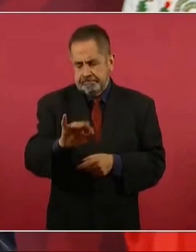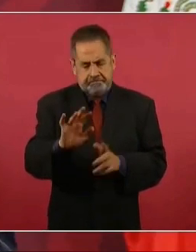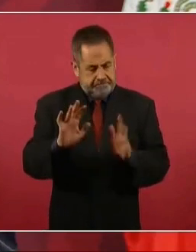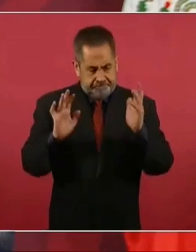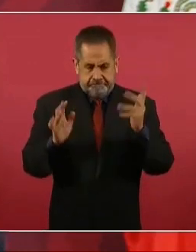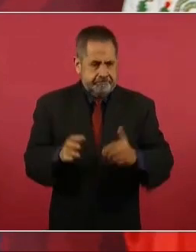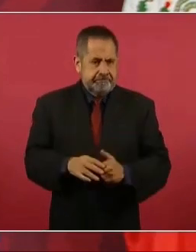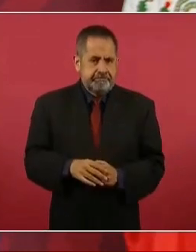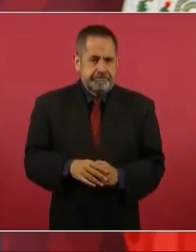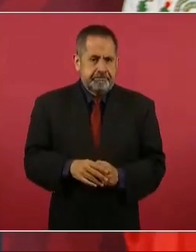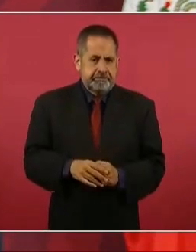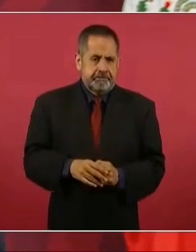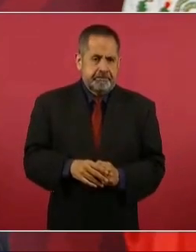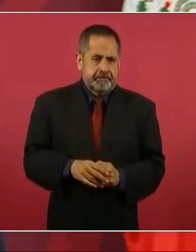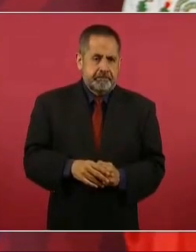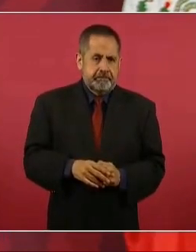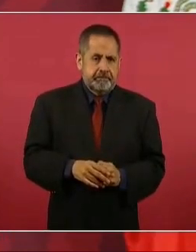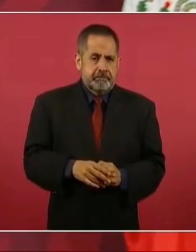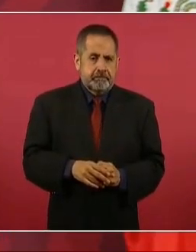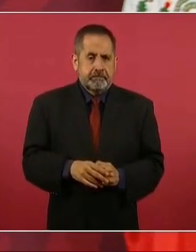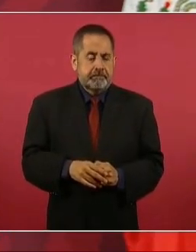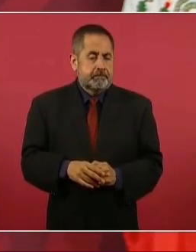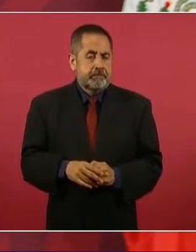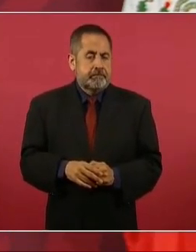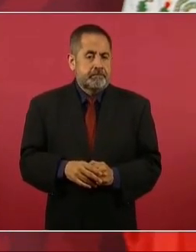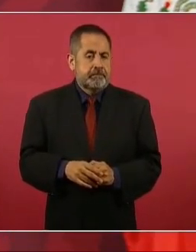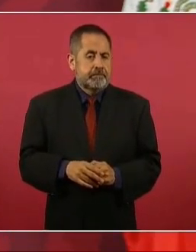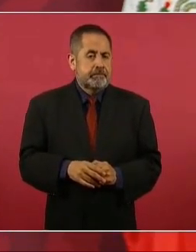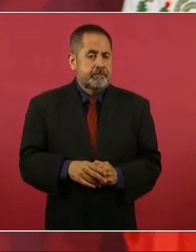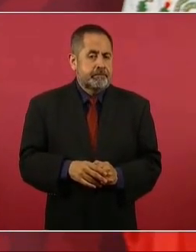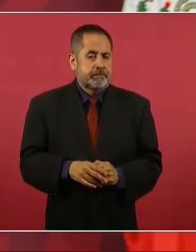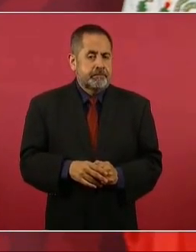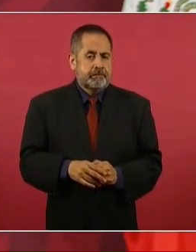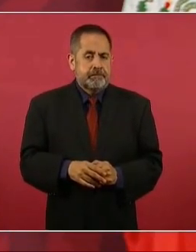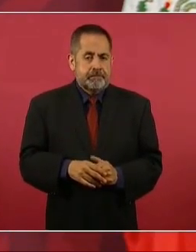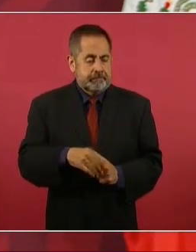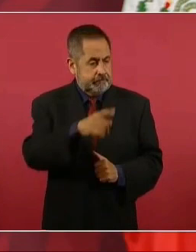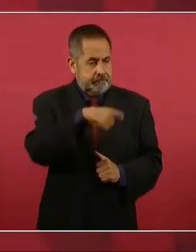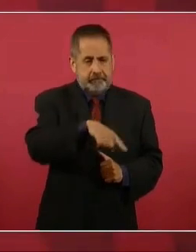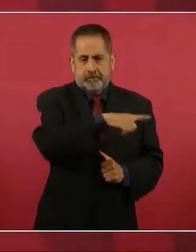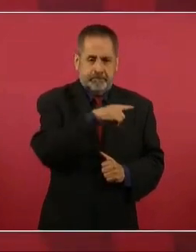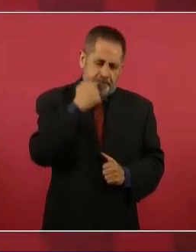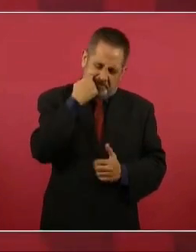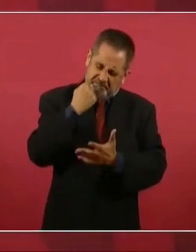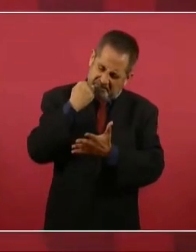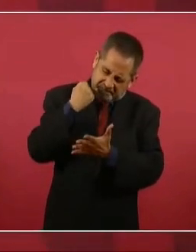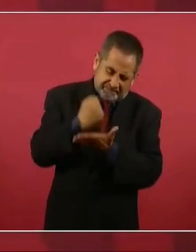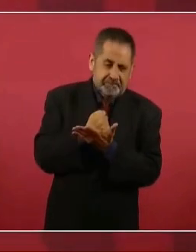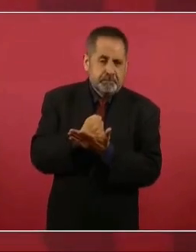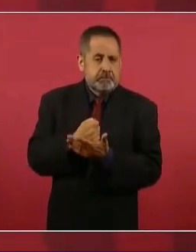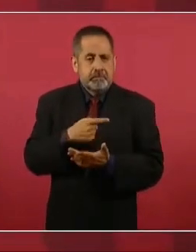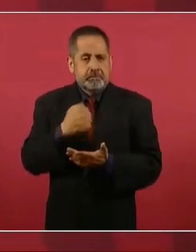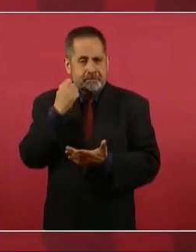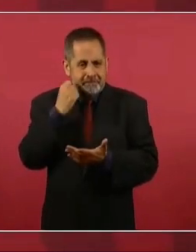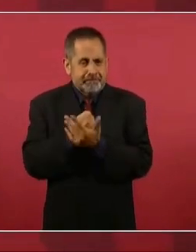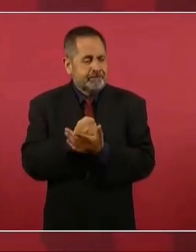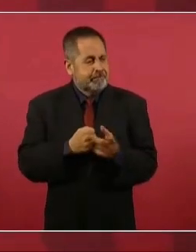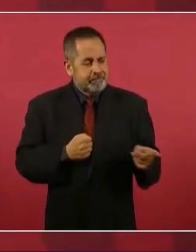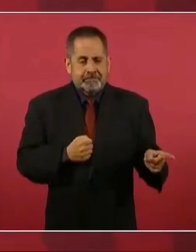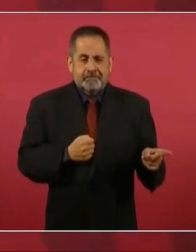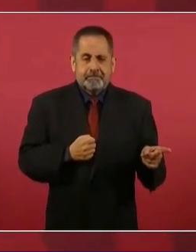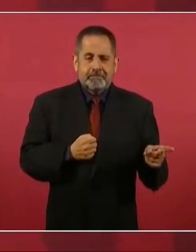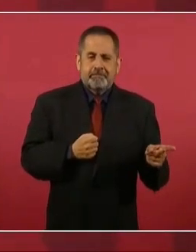que quieren por la fuerza, por las